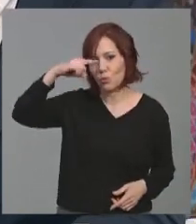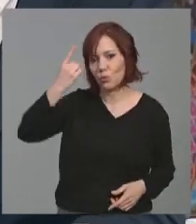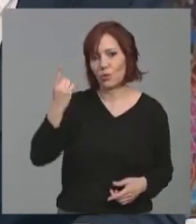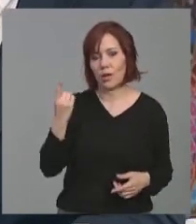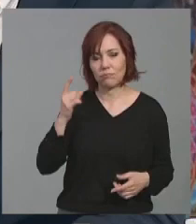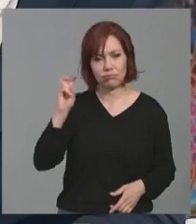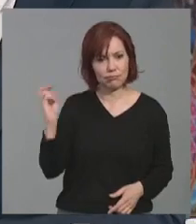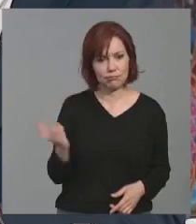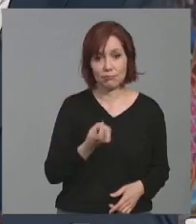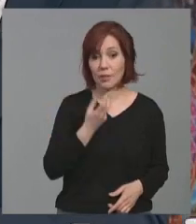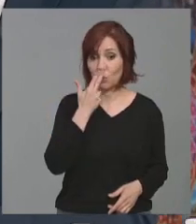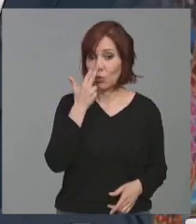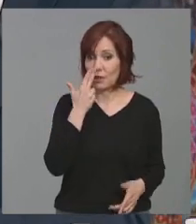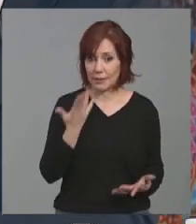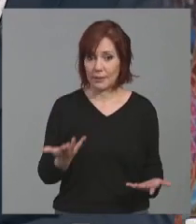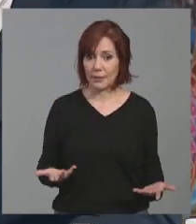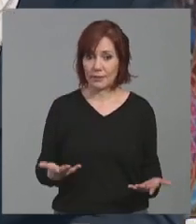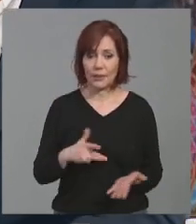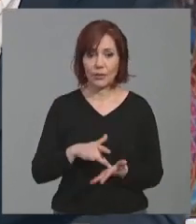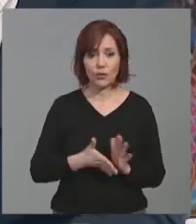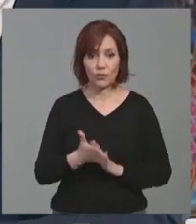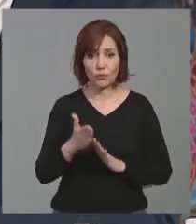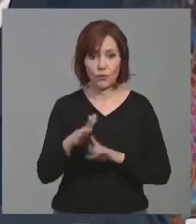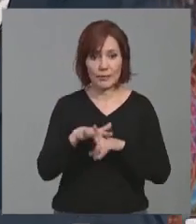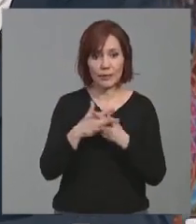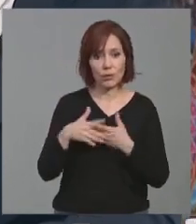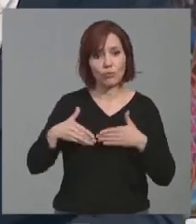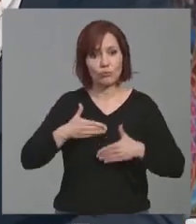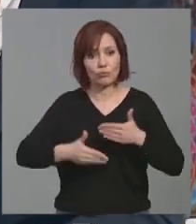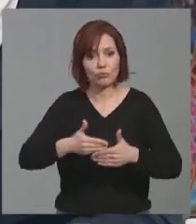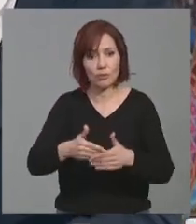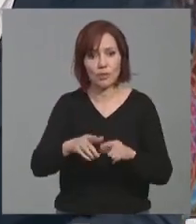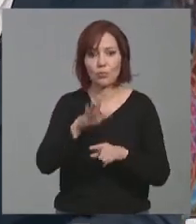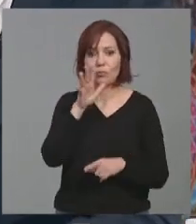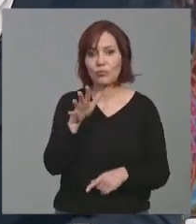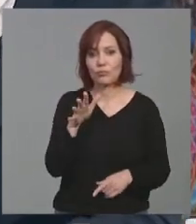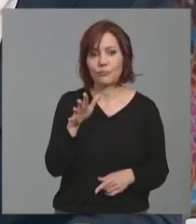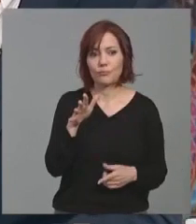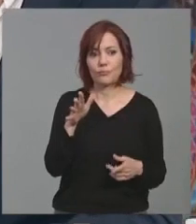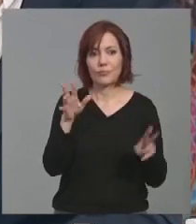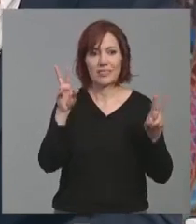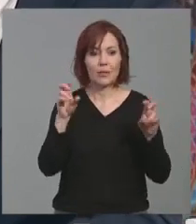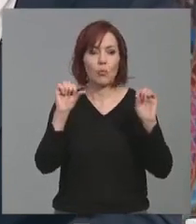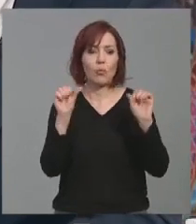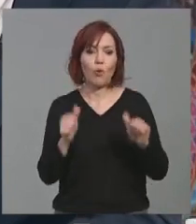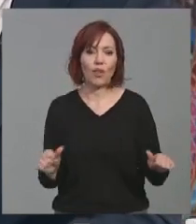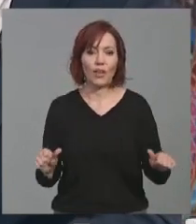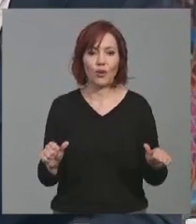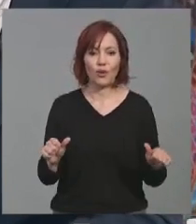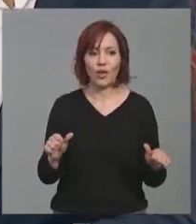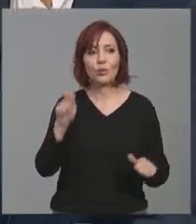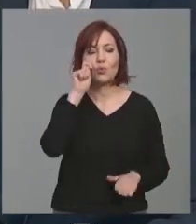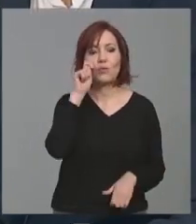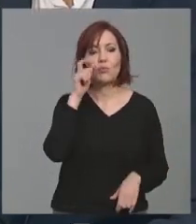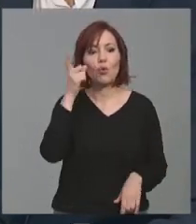que, bueno, que es interesante y que además vamos un poco hacia ese camino, ante el agotamiento un poco también del modelo del Sol y Playa. ¿Cree